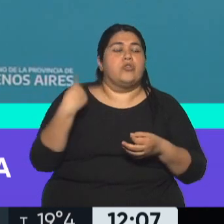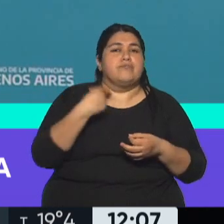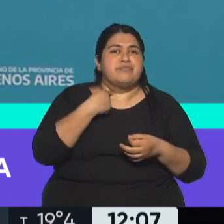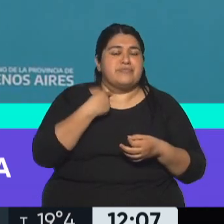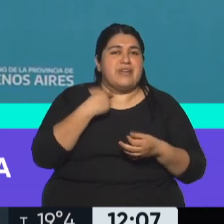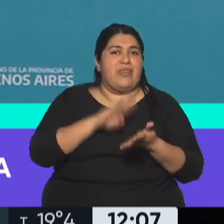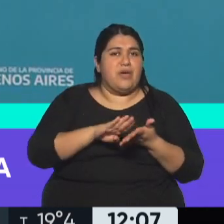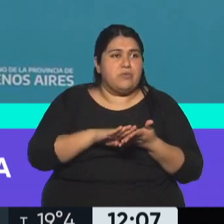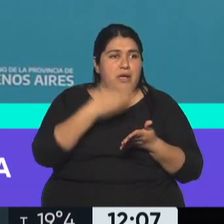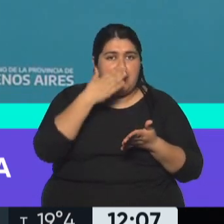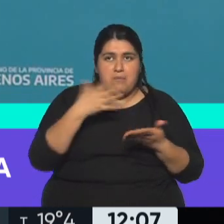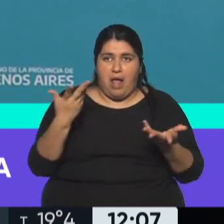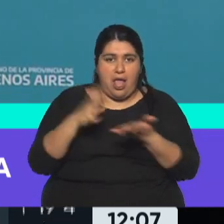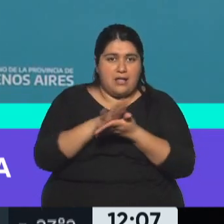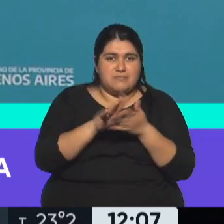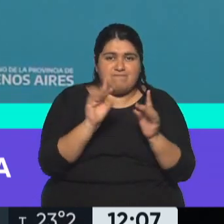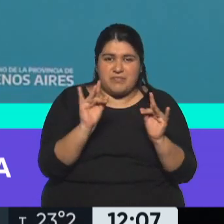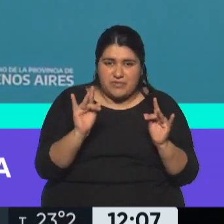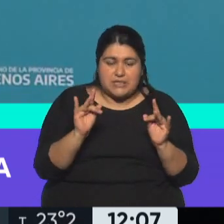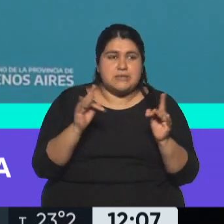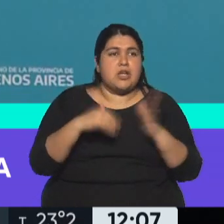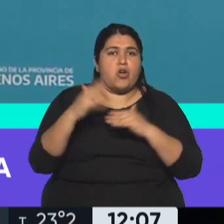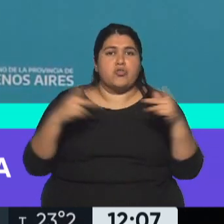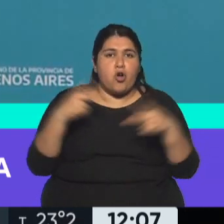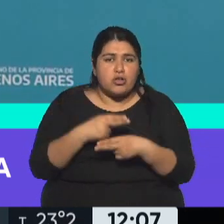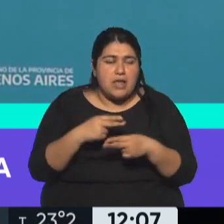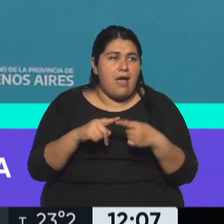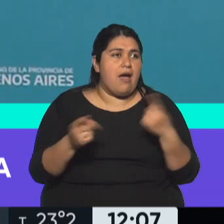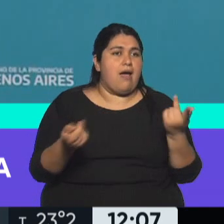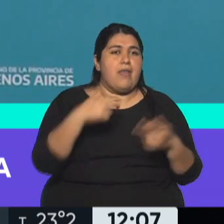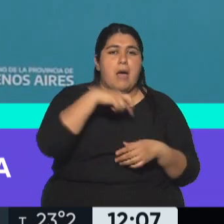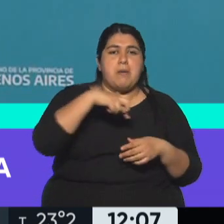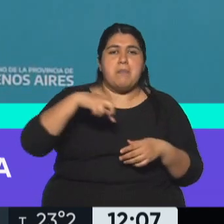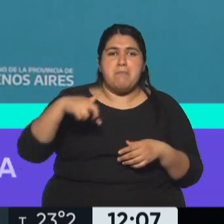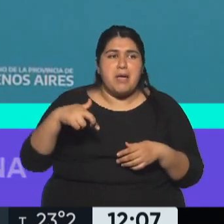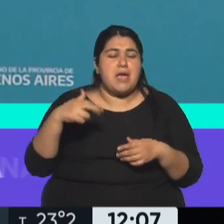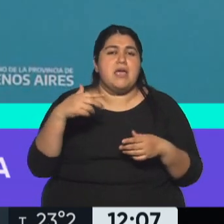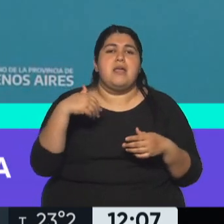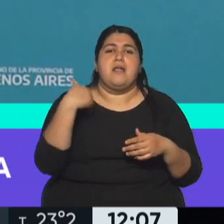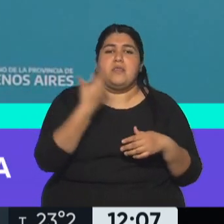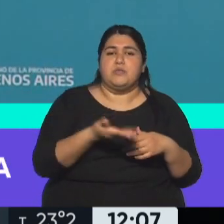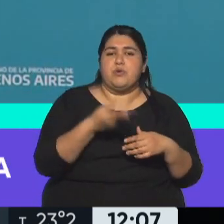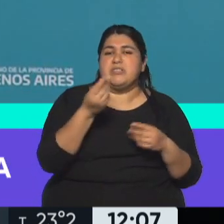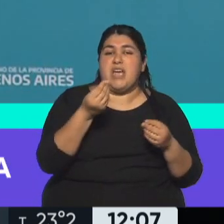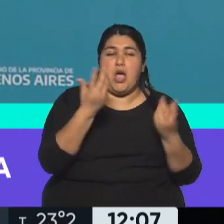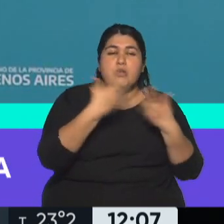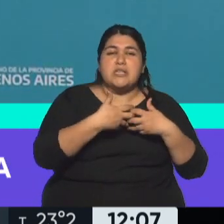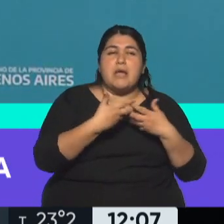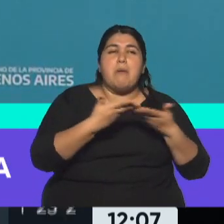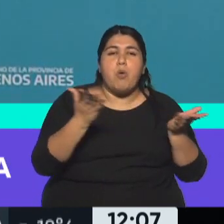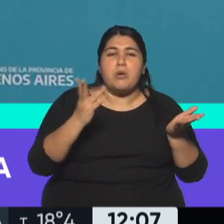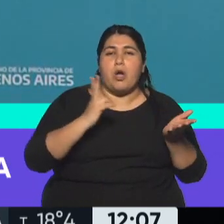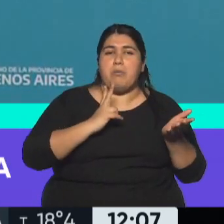eso no quedó nada. Las obras se interrumpieron, pasaron al PPP después, que era un sistema público